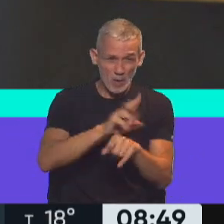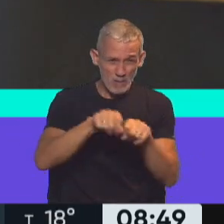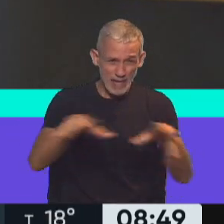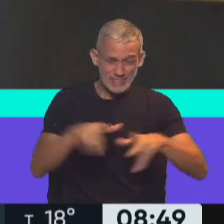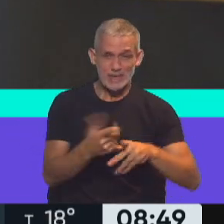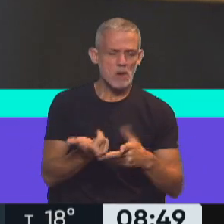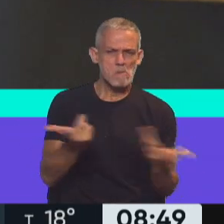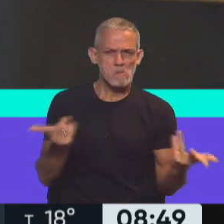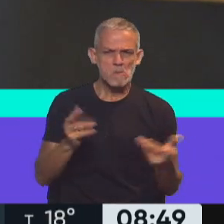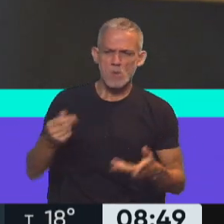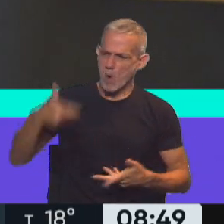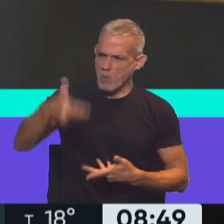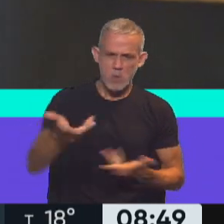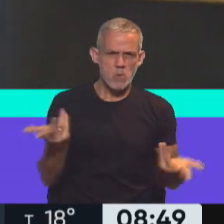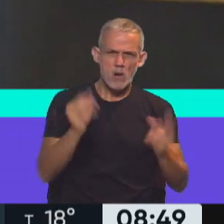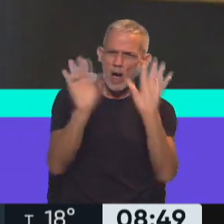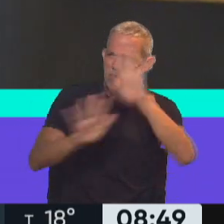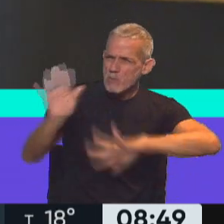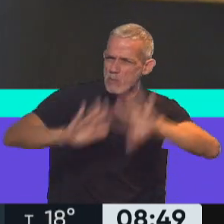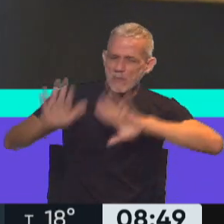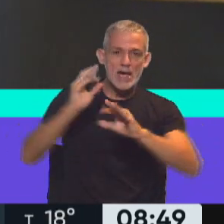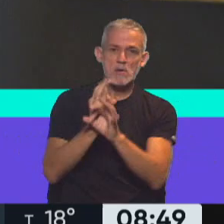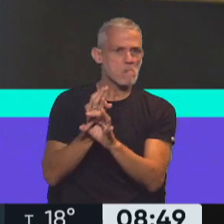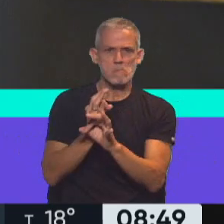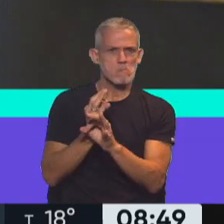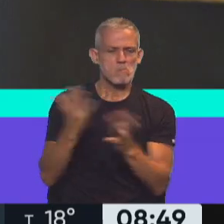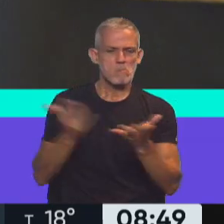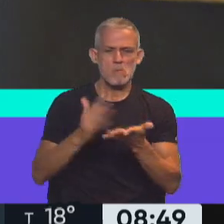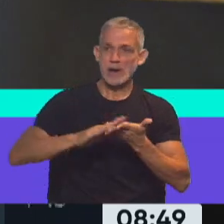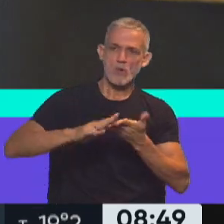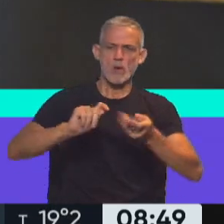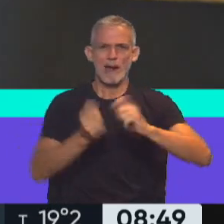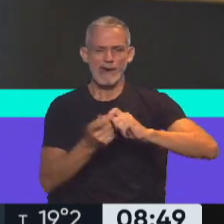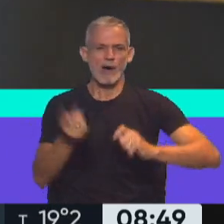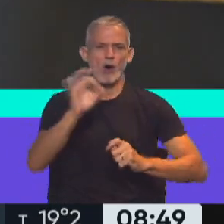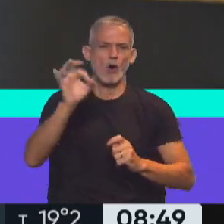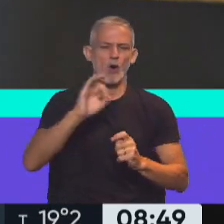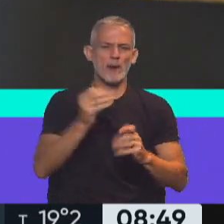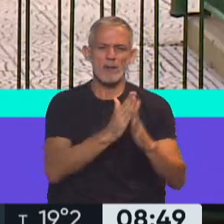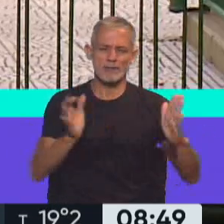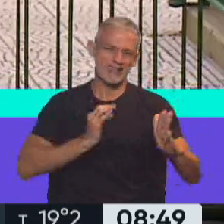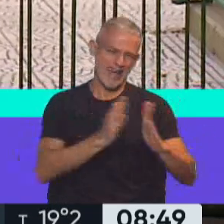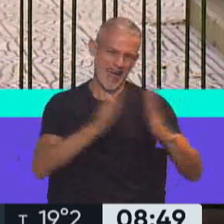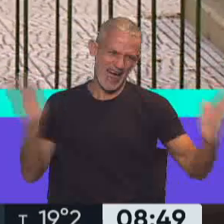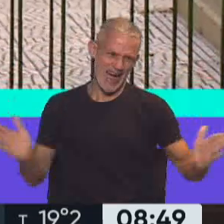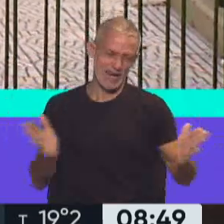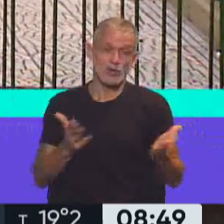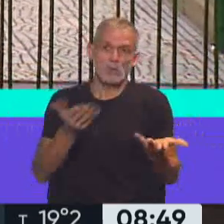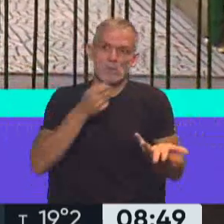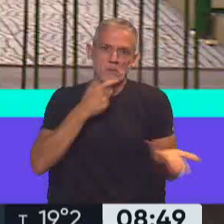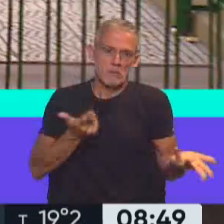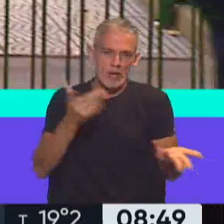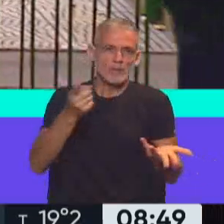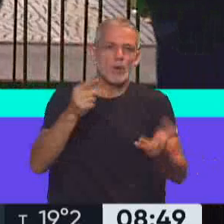en realmente poder acondicionar las escuelas para esta nueva variante o para todo lo que es el ciclo electivo de este año, como por ejemplo